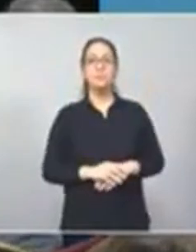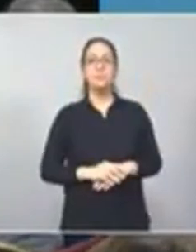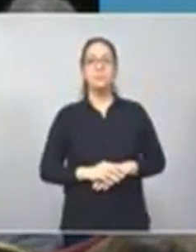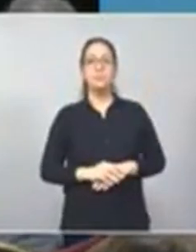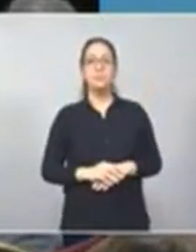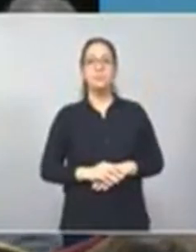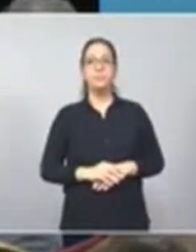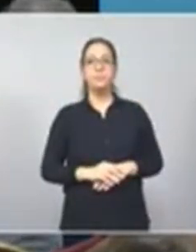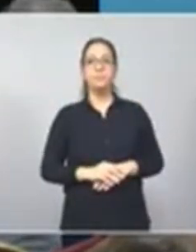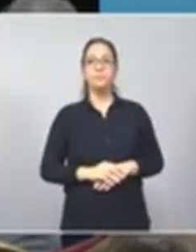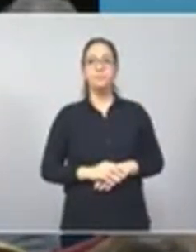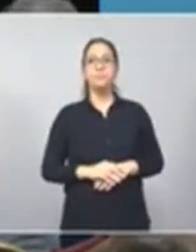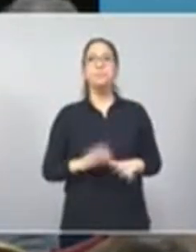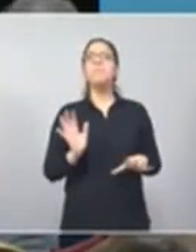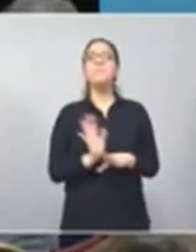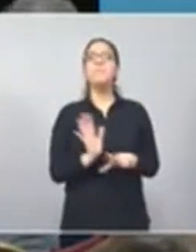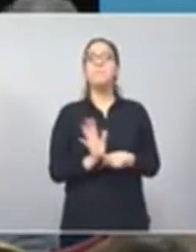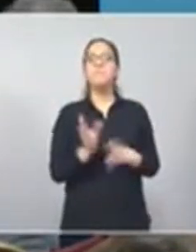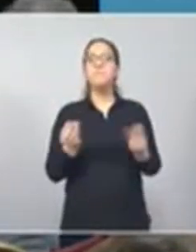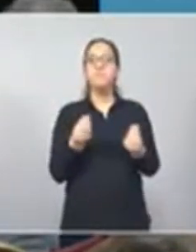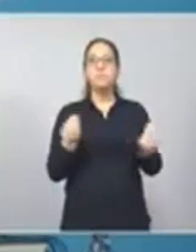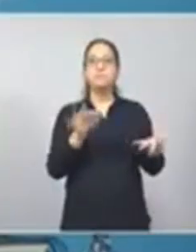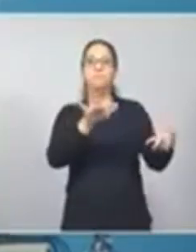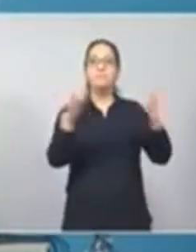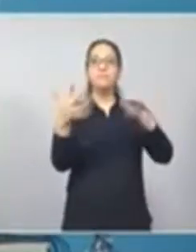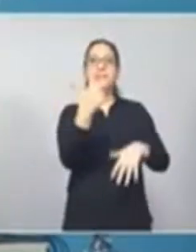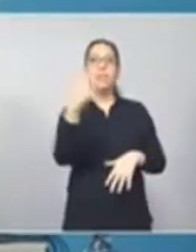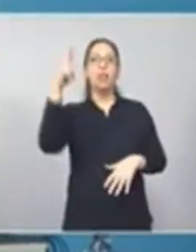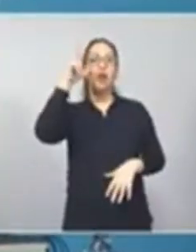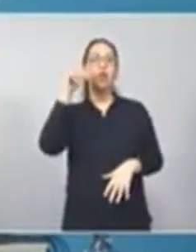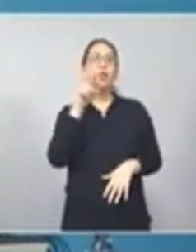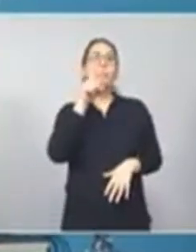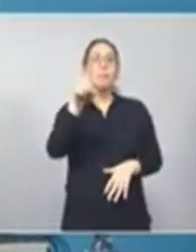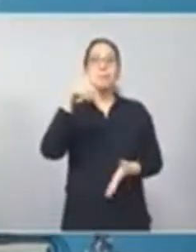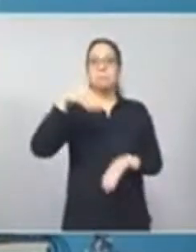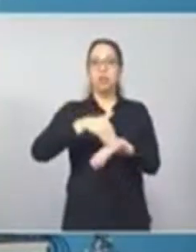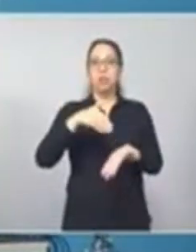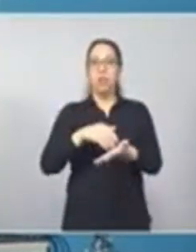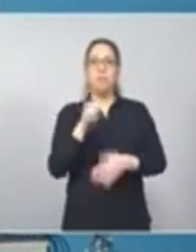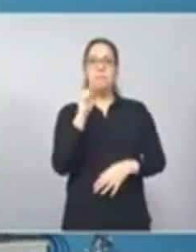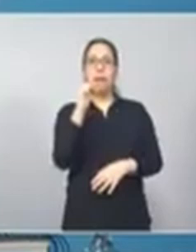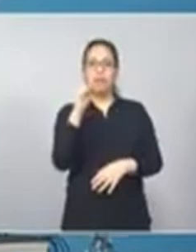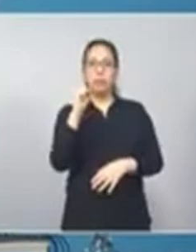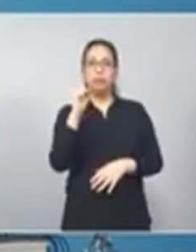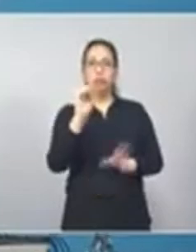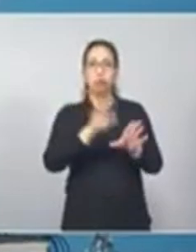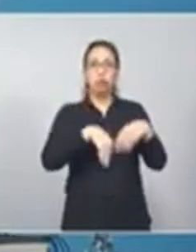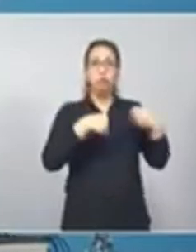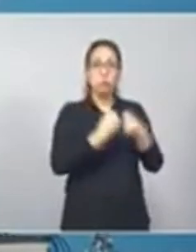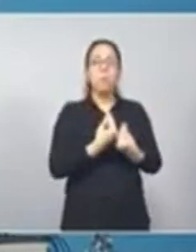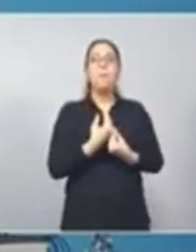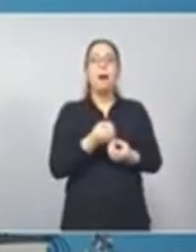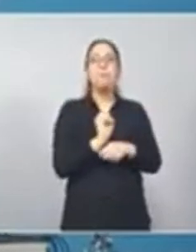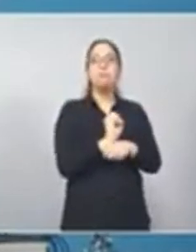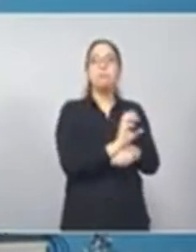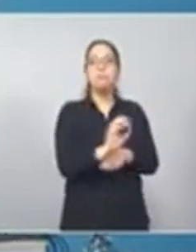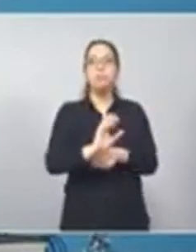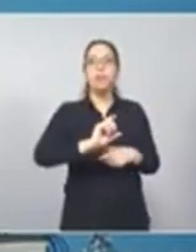Estamos hablando de cerca de 38 mil millones de pesos que vamos a estar depositando.